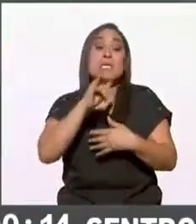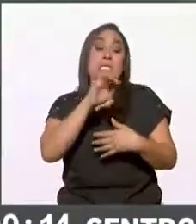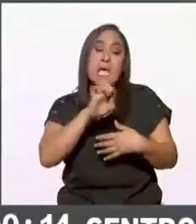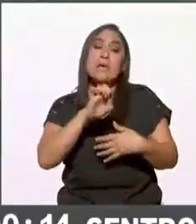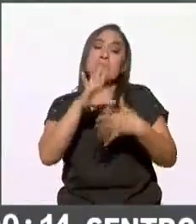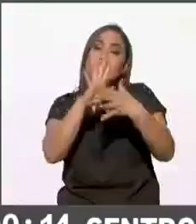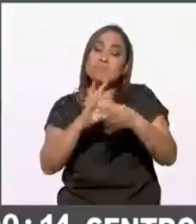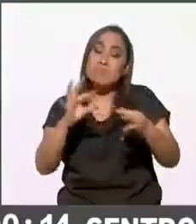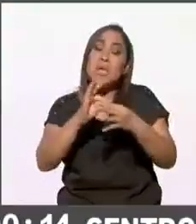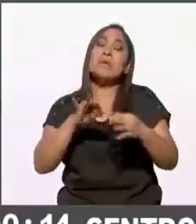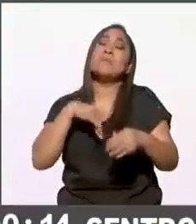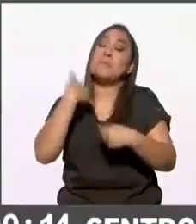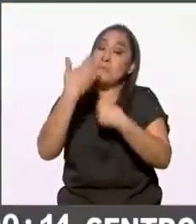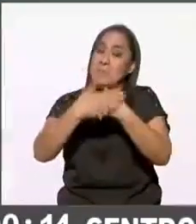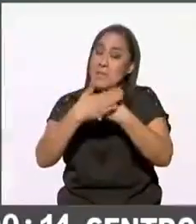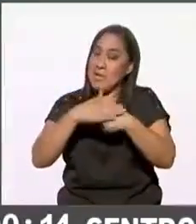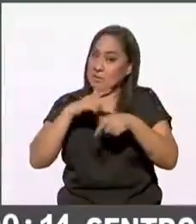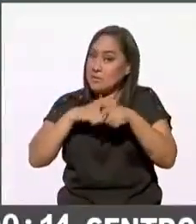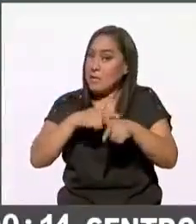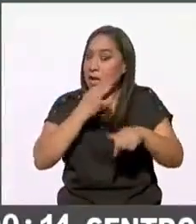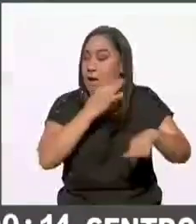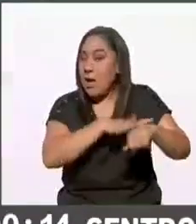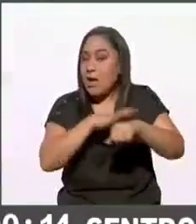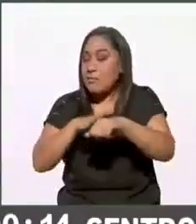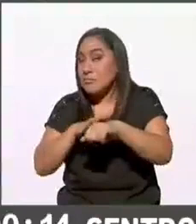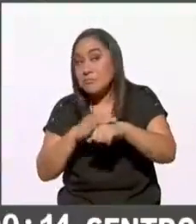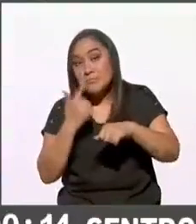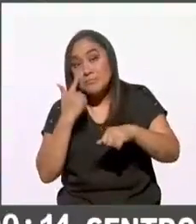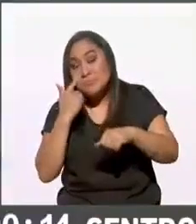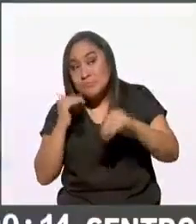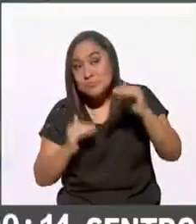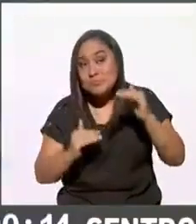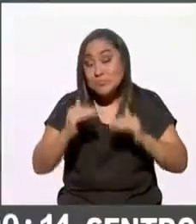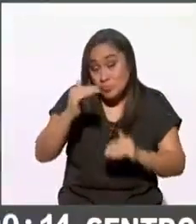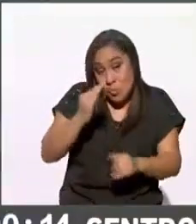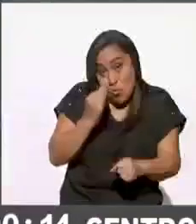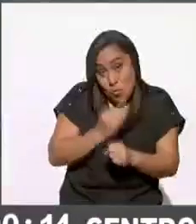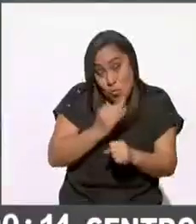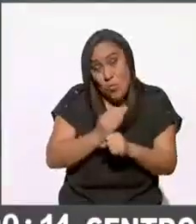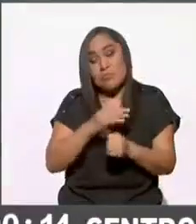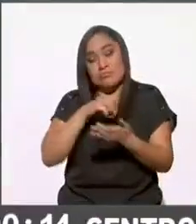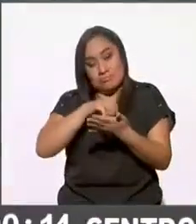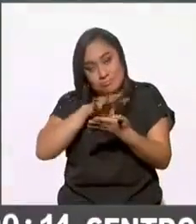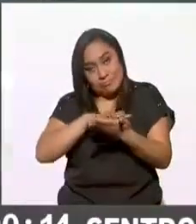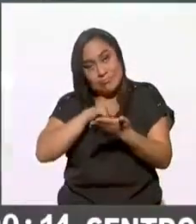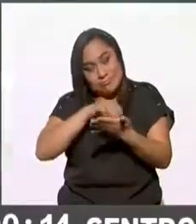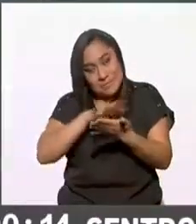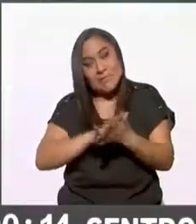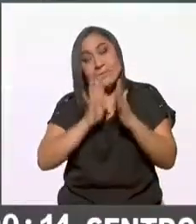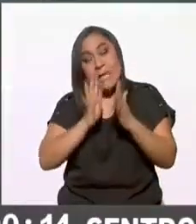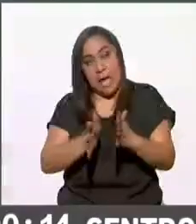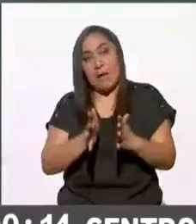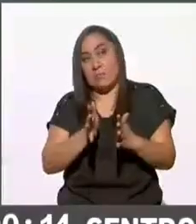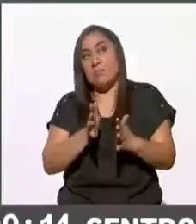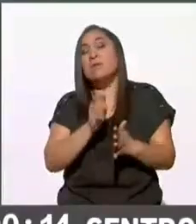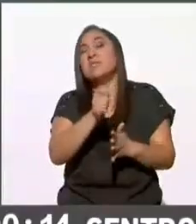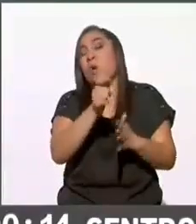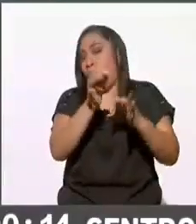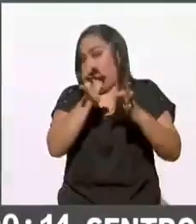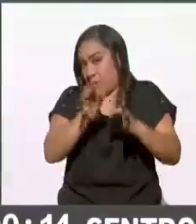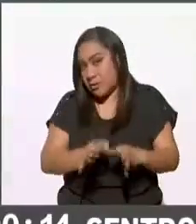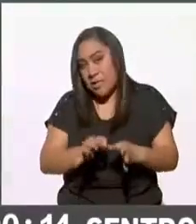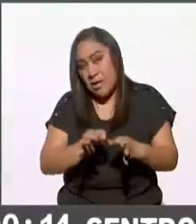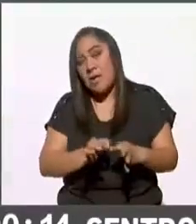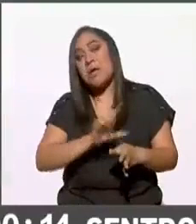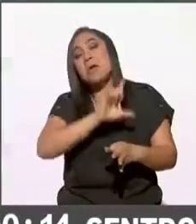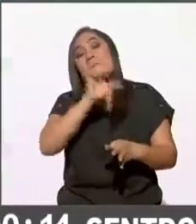y se darán a confirmar las tendencias hasta el momento que están registrando las autoridades de manera oficial y se darán